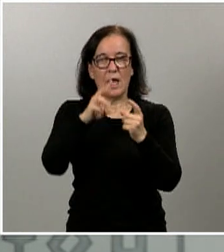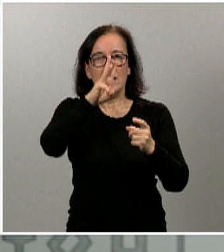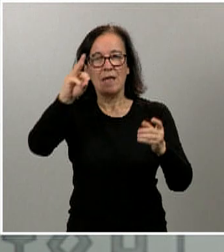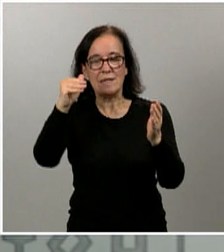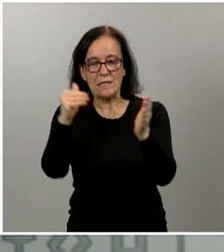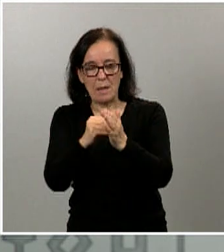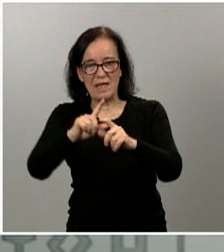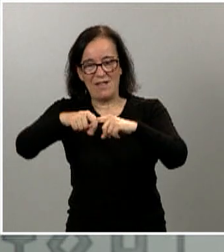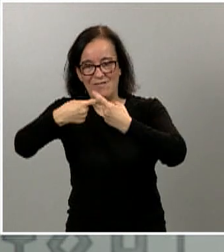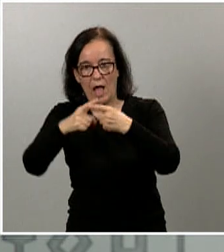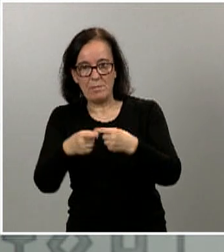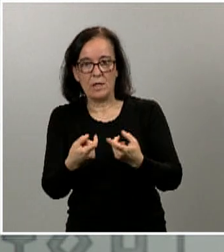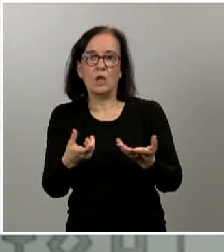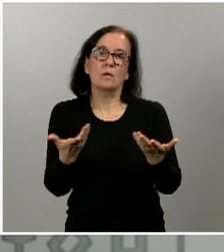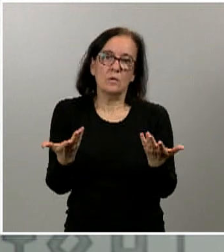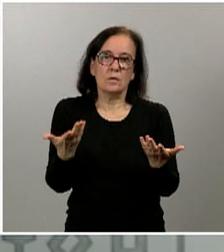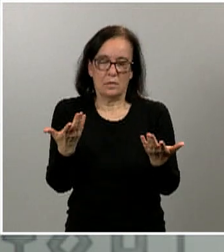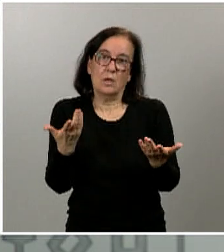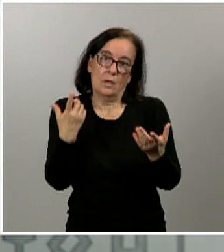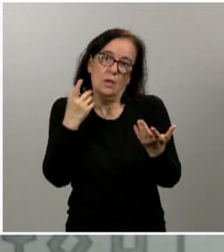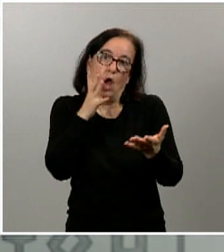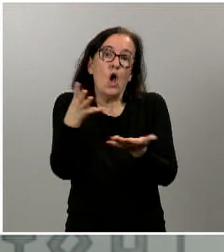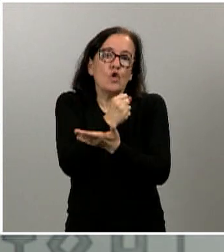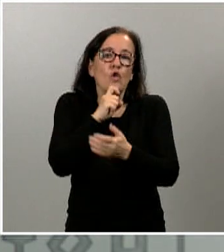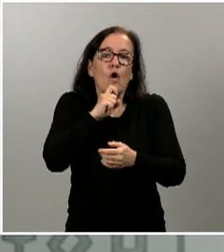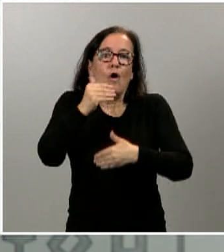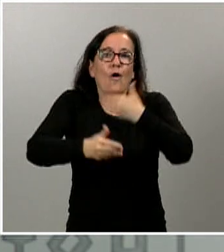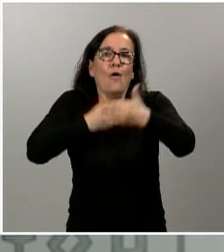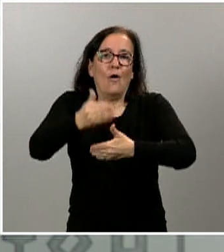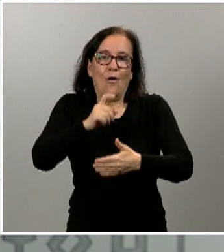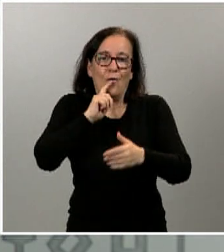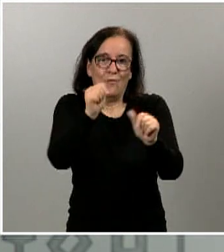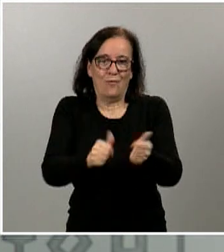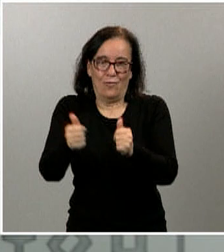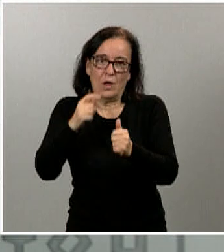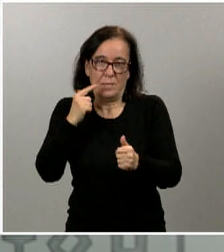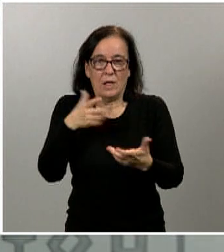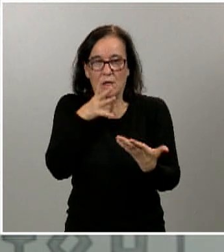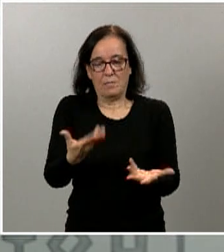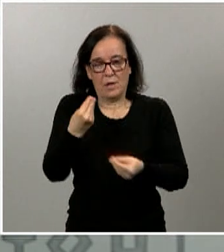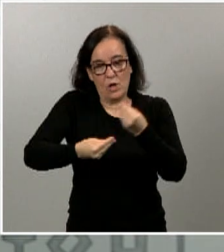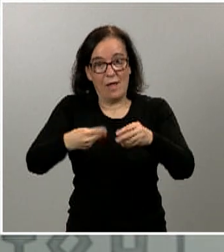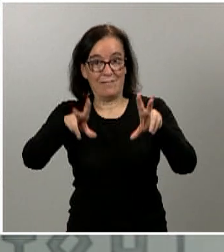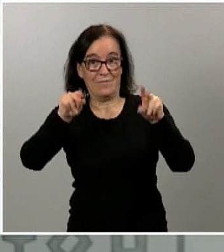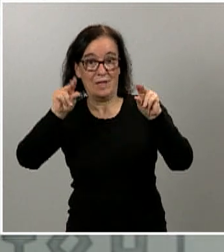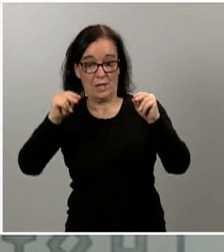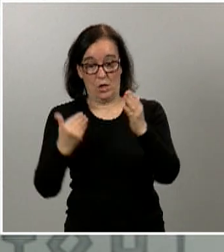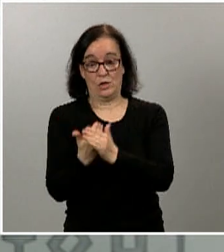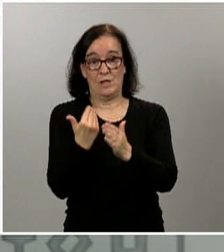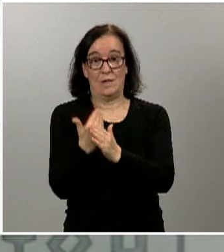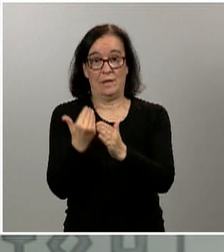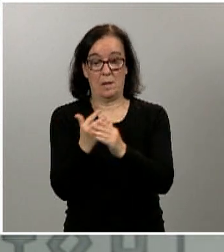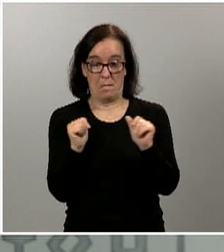entonces, bueno, la logística de todo esto obviamente no es sencilla, pero ya se está finalizando, en unos días va a empezar